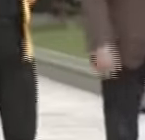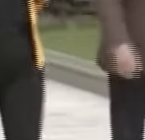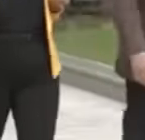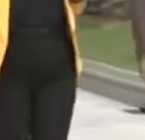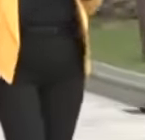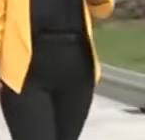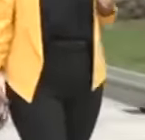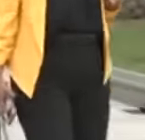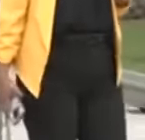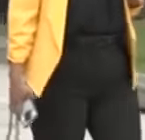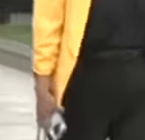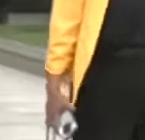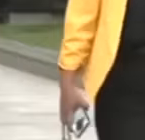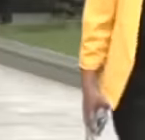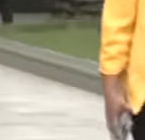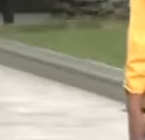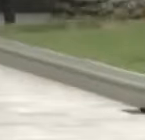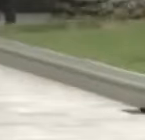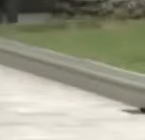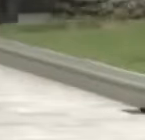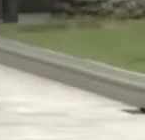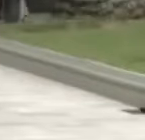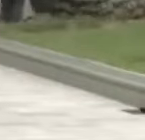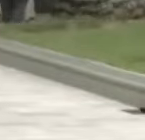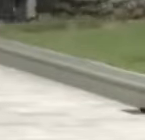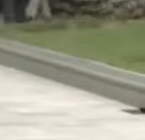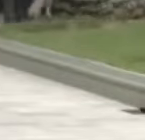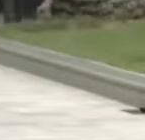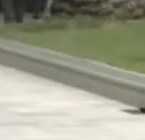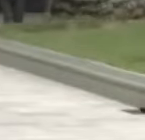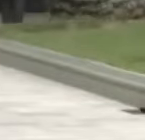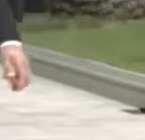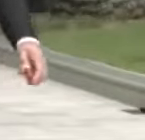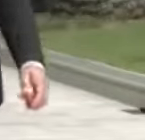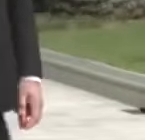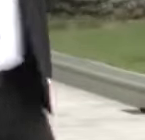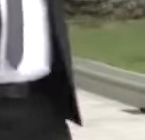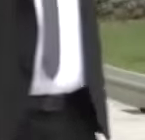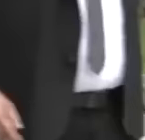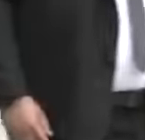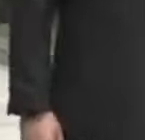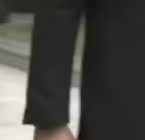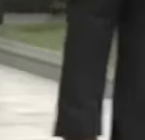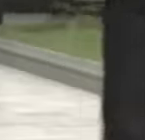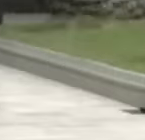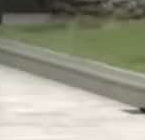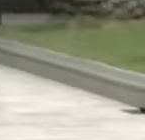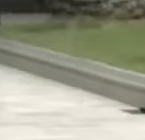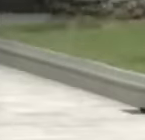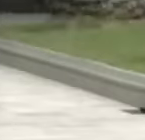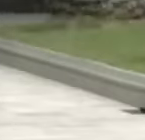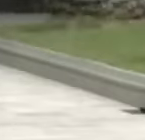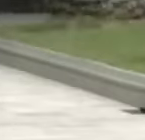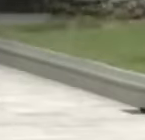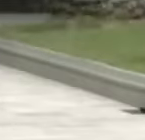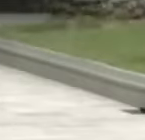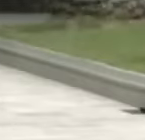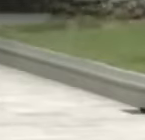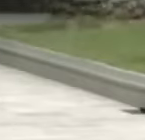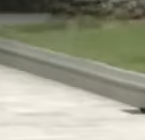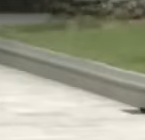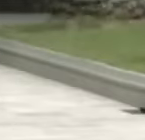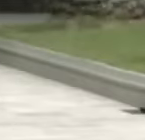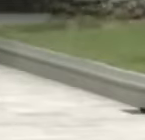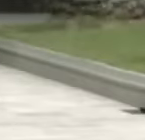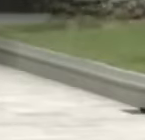profundidad tras la feroz remetida de la ultraderecha en contra de la soberanía y paz de Venezuela. Seguidamente tomó la palabra la